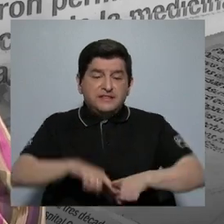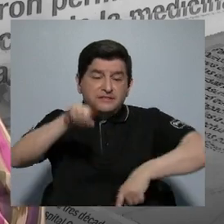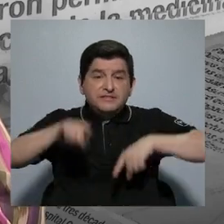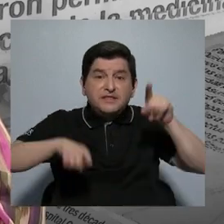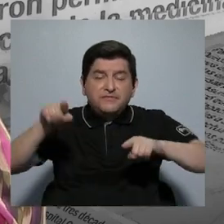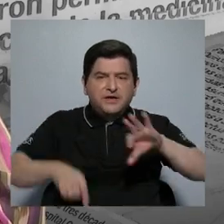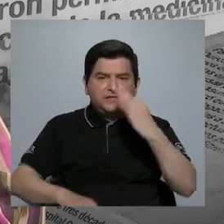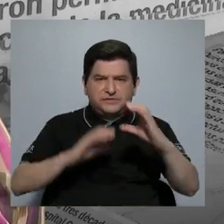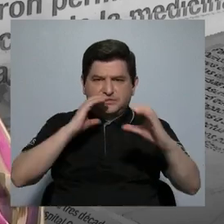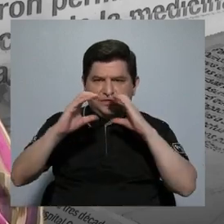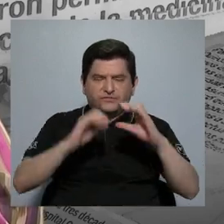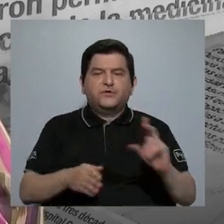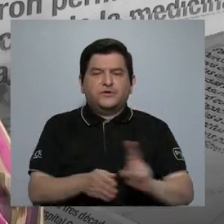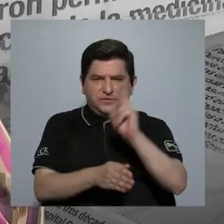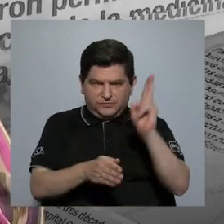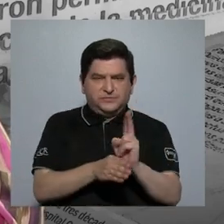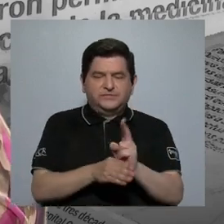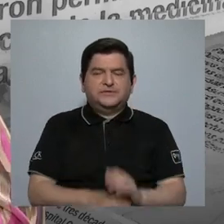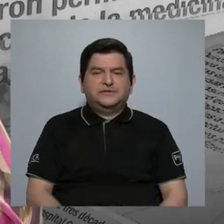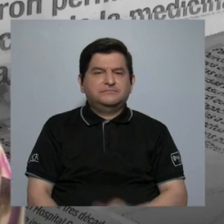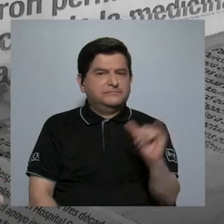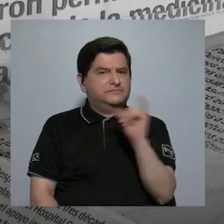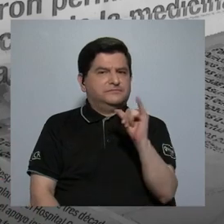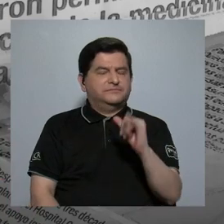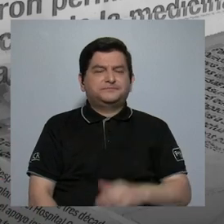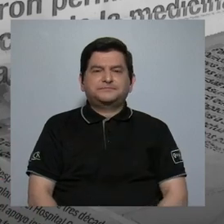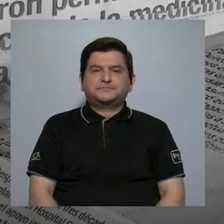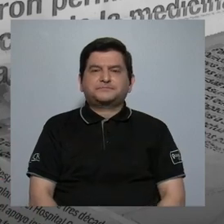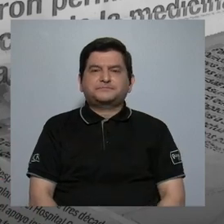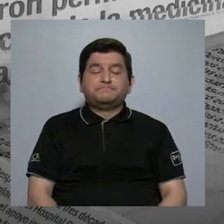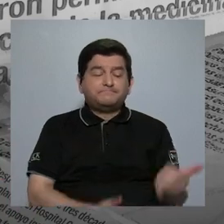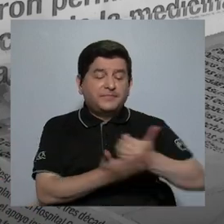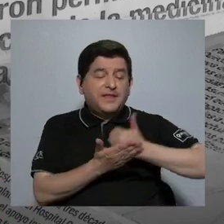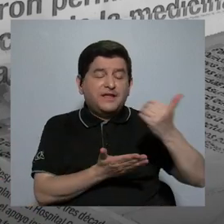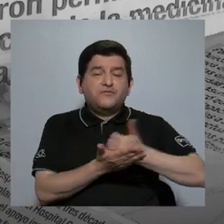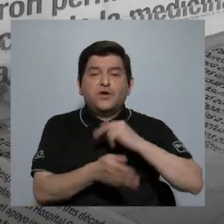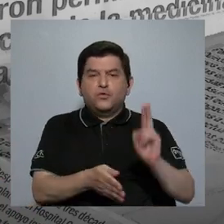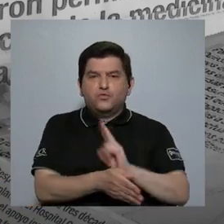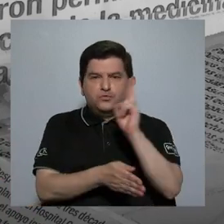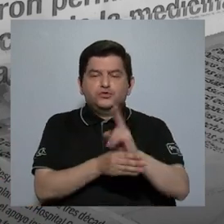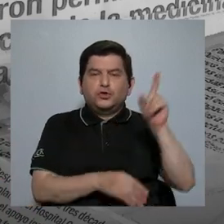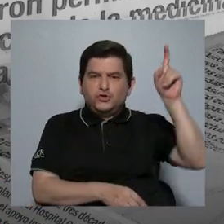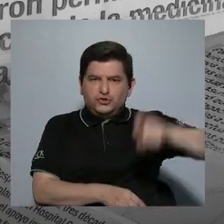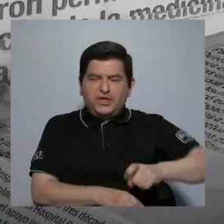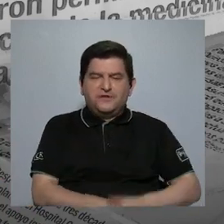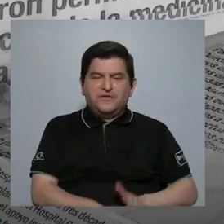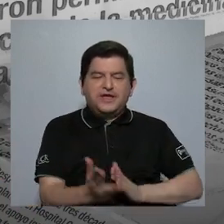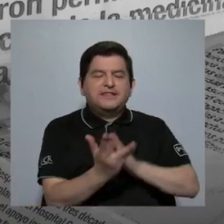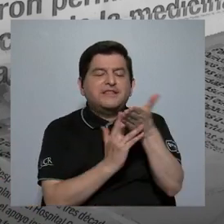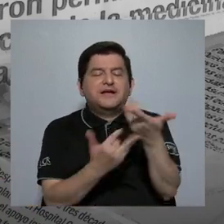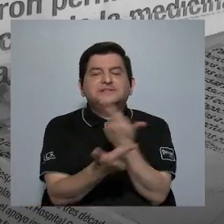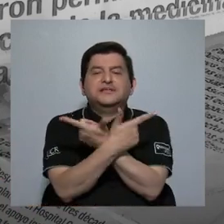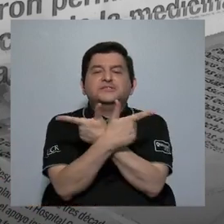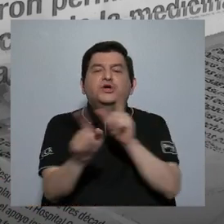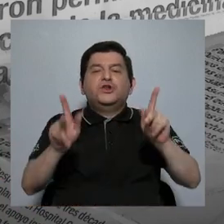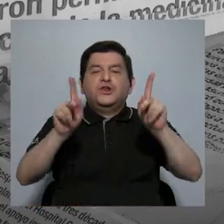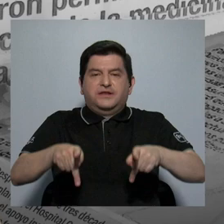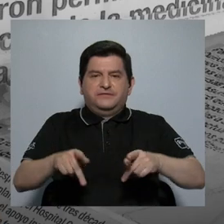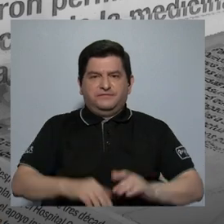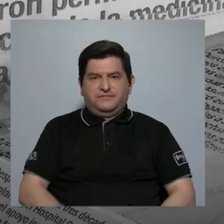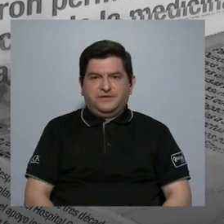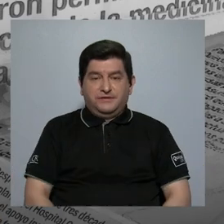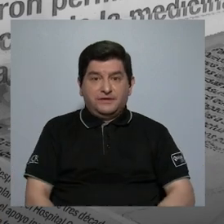también. Entonces, es muy importante. También los recursos que se utilizan deben ser de acceso libre a las personas.